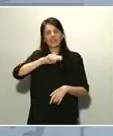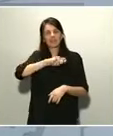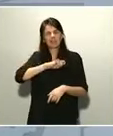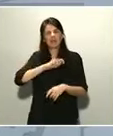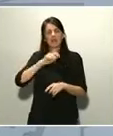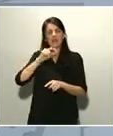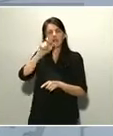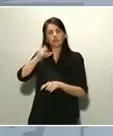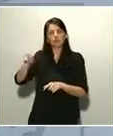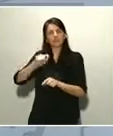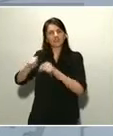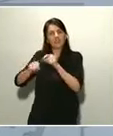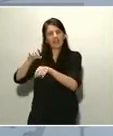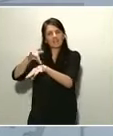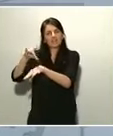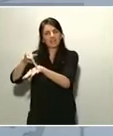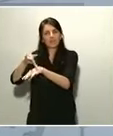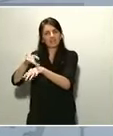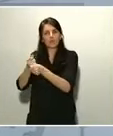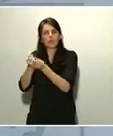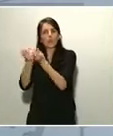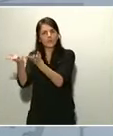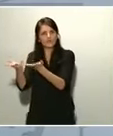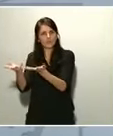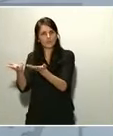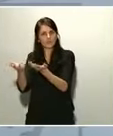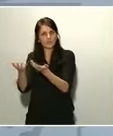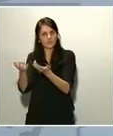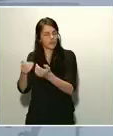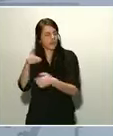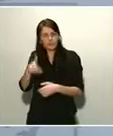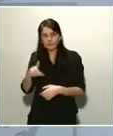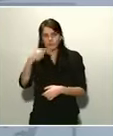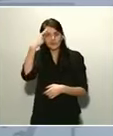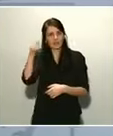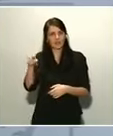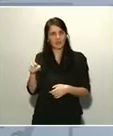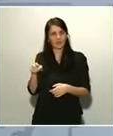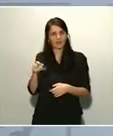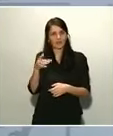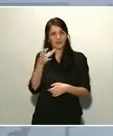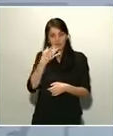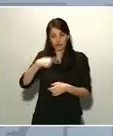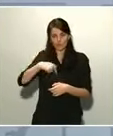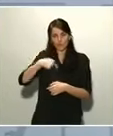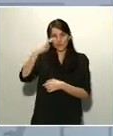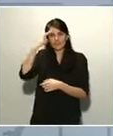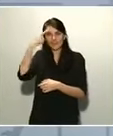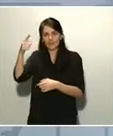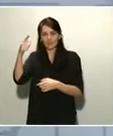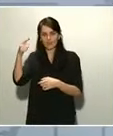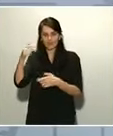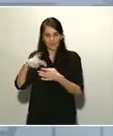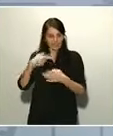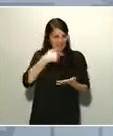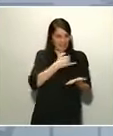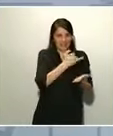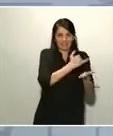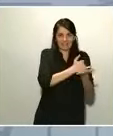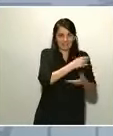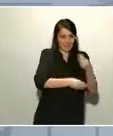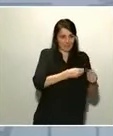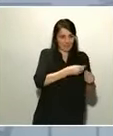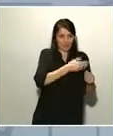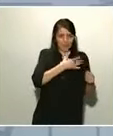Porque si lo sabemos y extendemos los test, aquellos que den positivo podrán aislarse y en